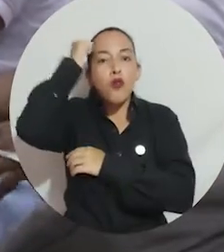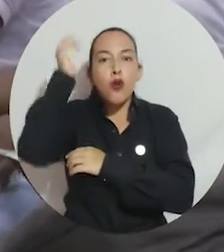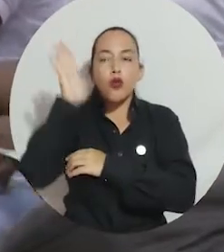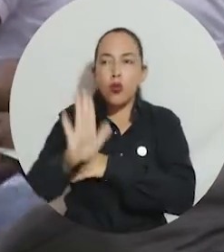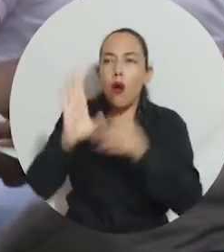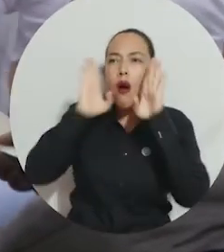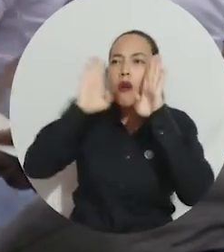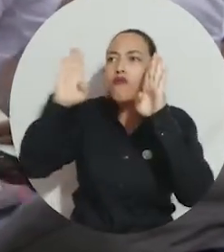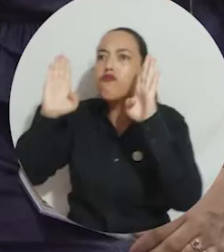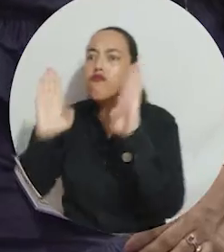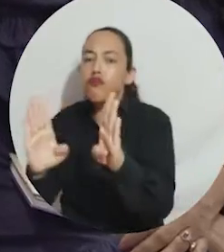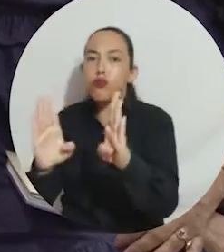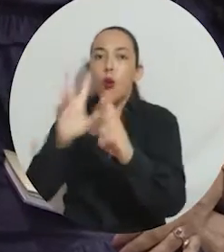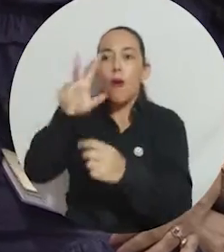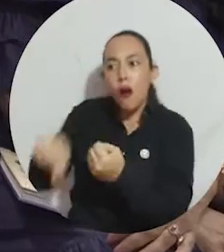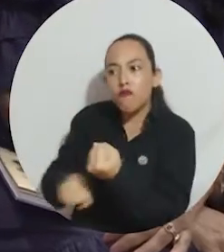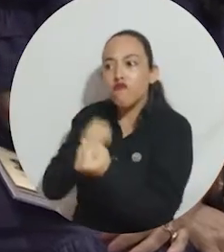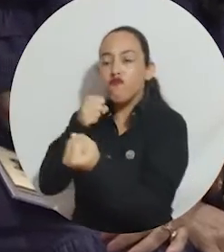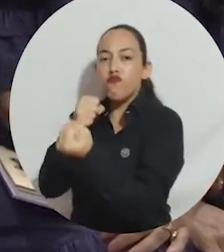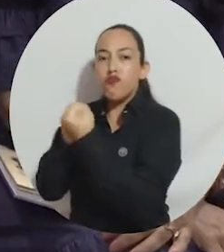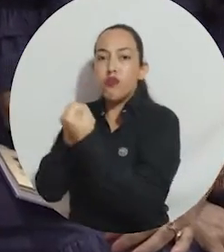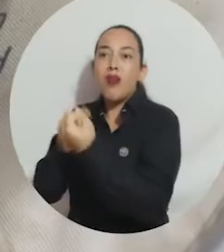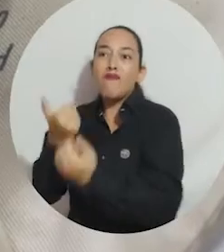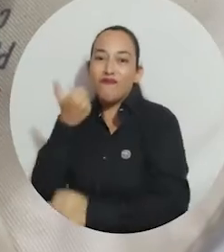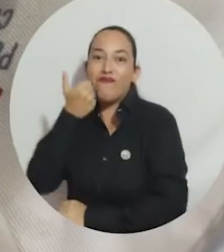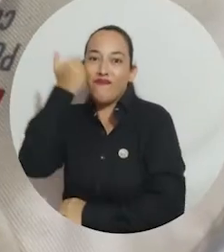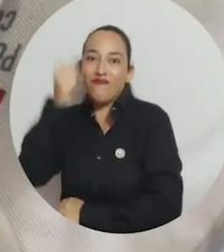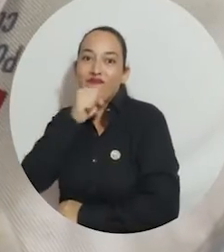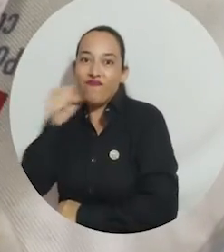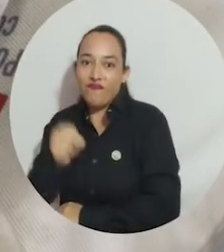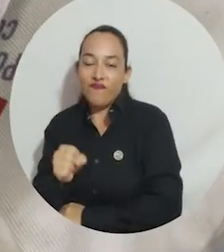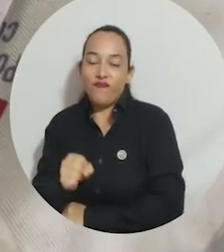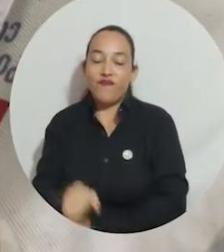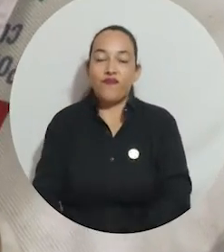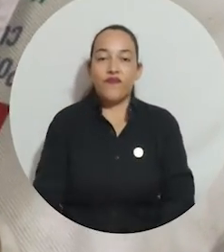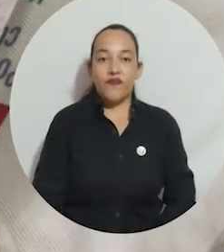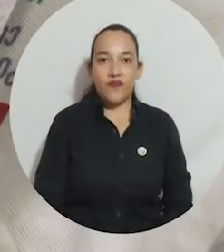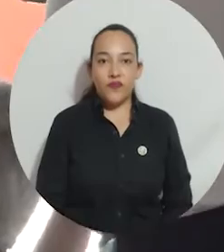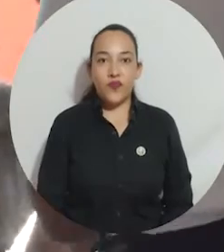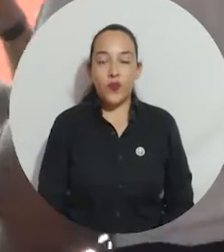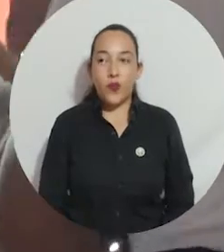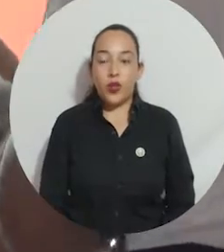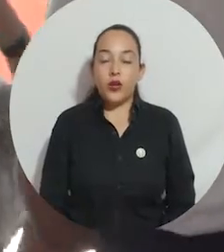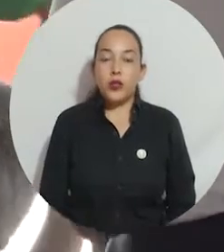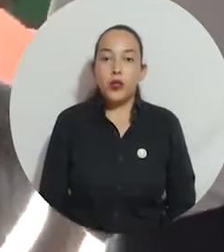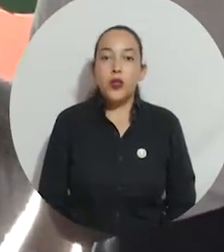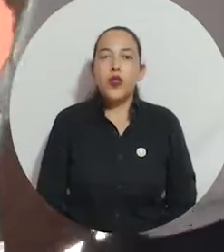docentes iniciaron las donaciones atendiendo a la estrategia en pro de las personas mayores.